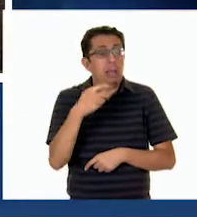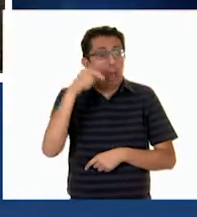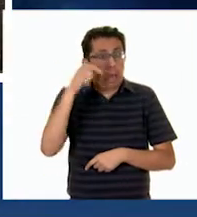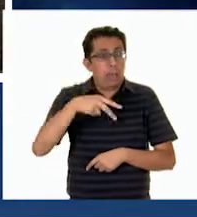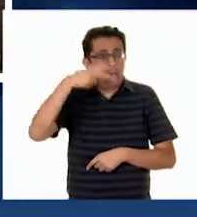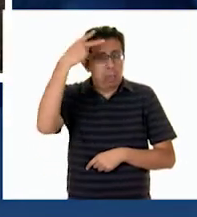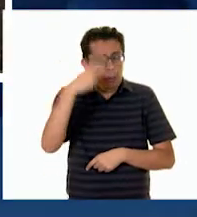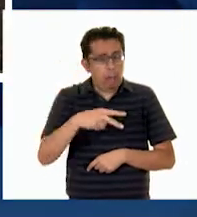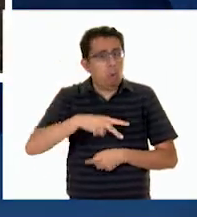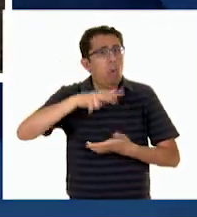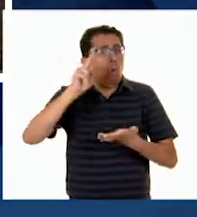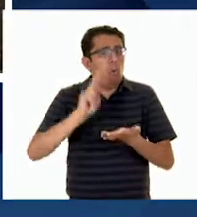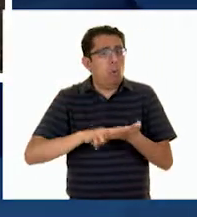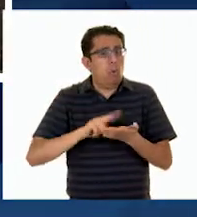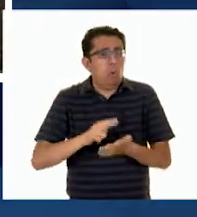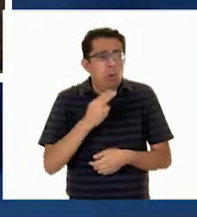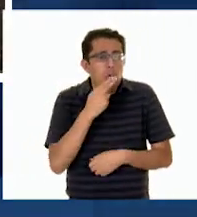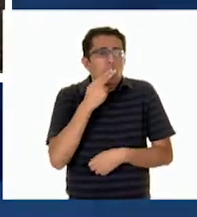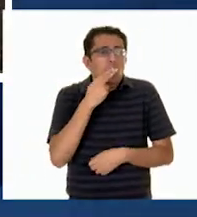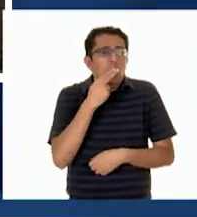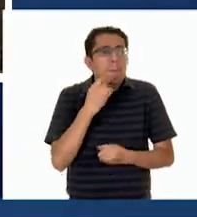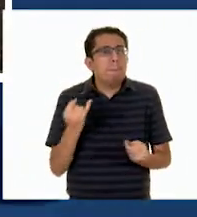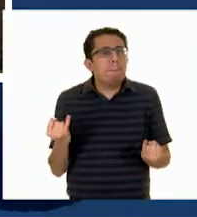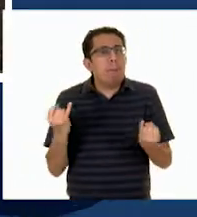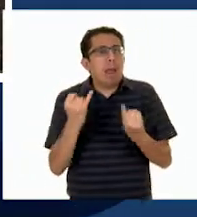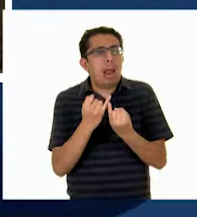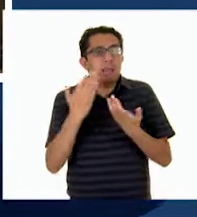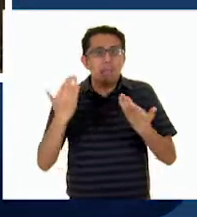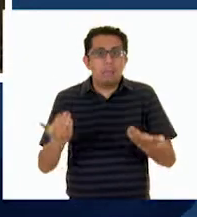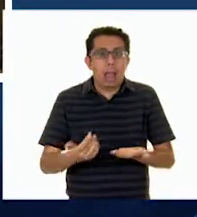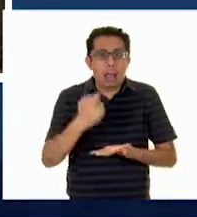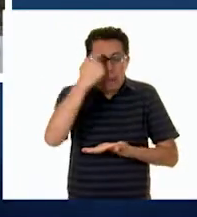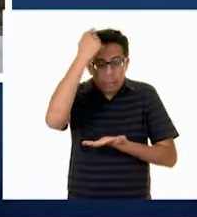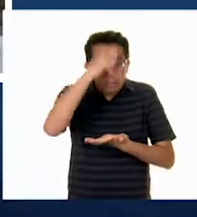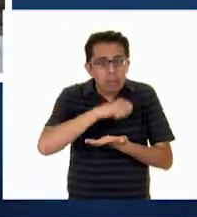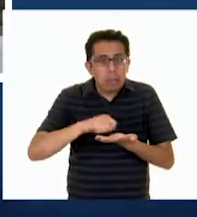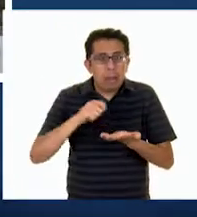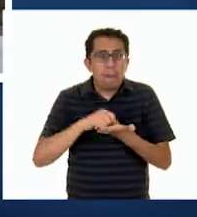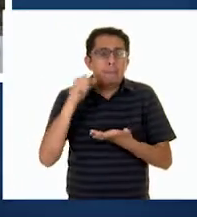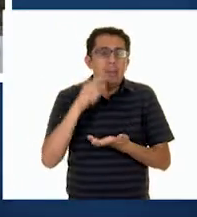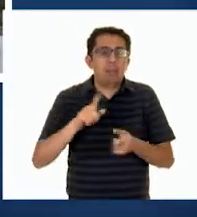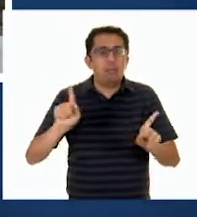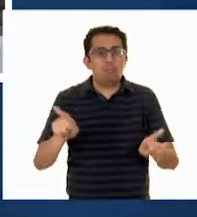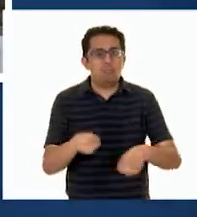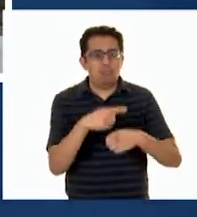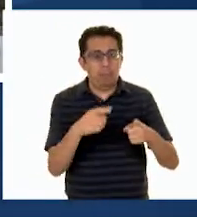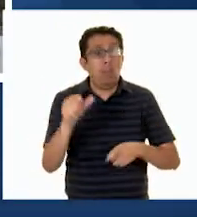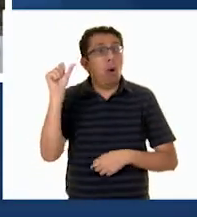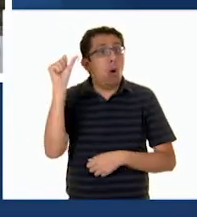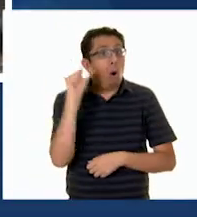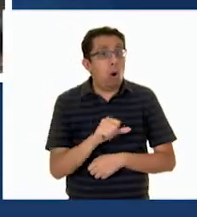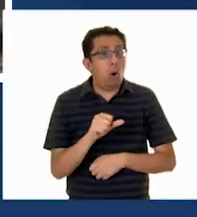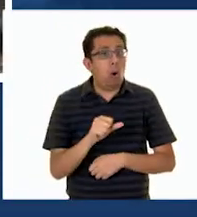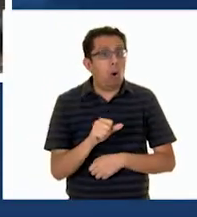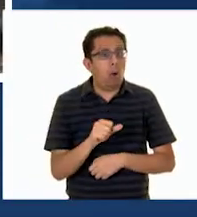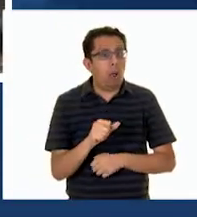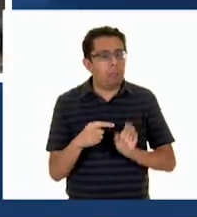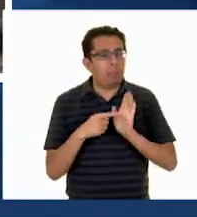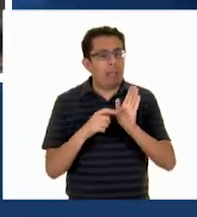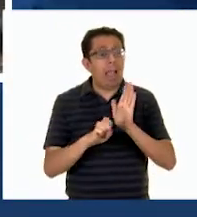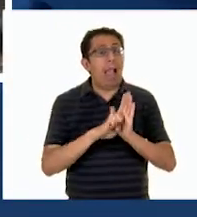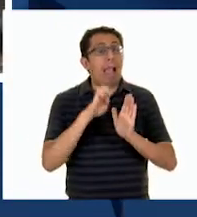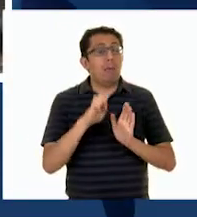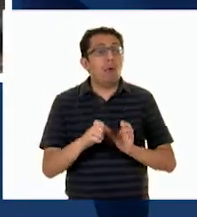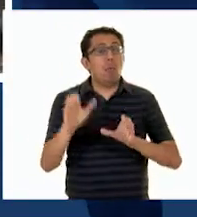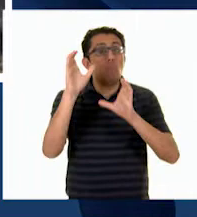cultural Intangible o vivo Como la danza La literatura Y por supuesto la música El día de hoy Les daremos unos ejemplos De